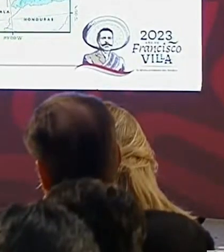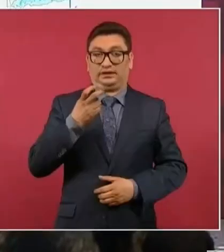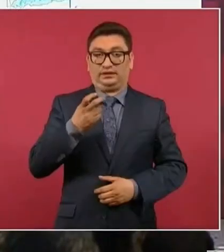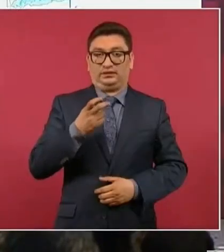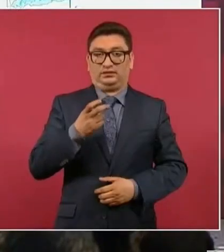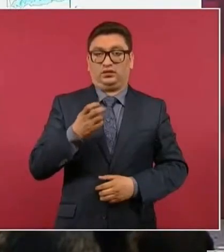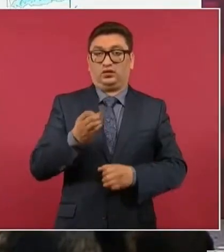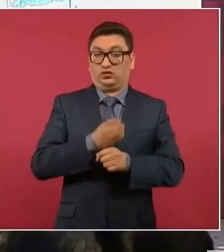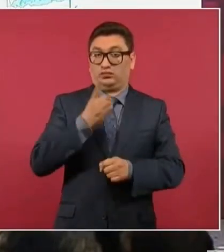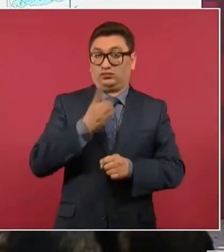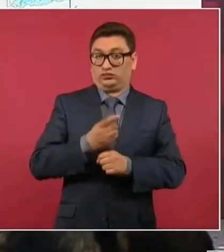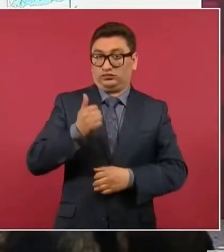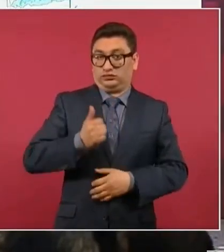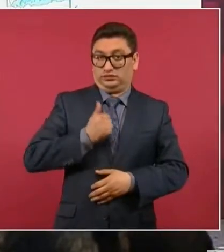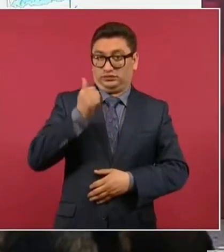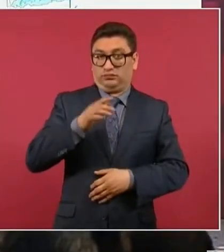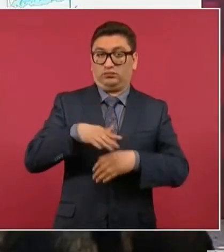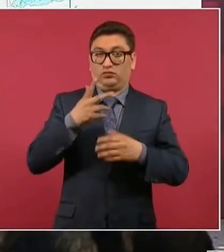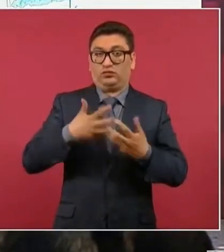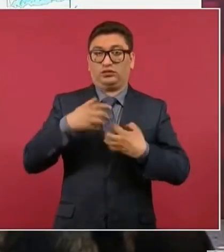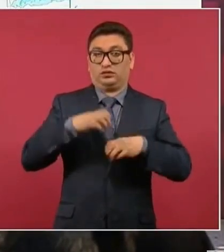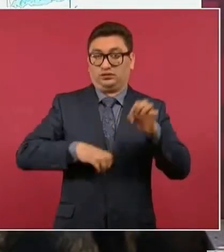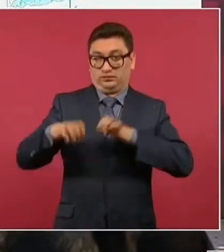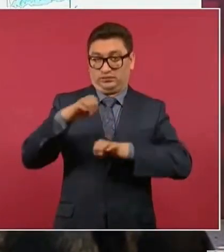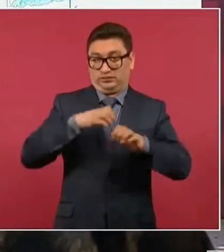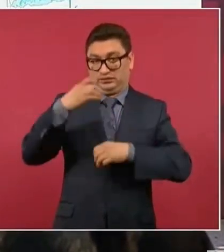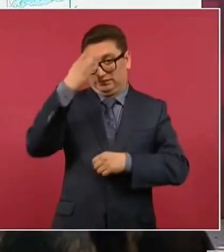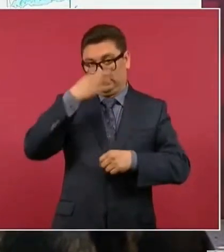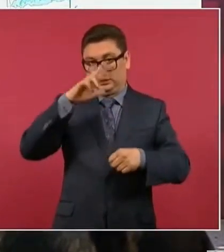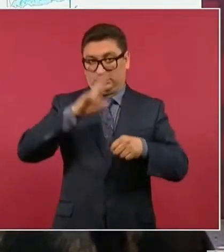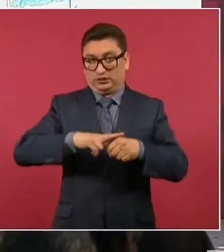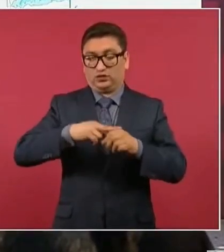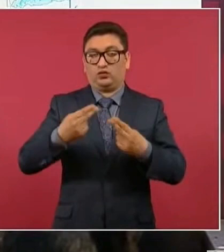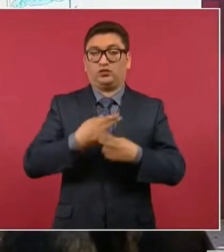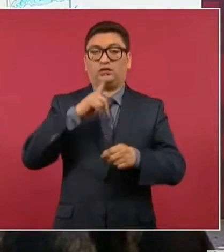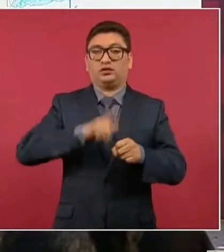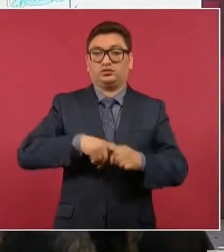extranjeras y empresas también nacionales. todo el comercio